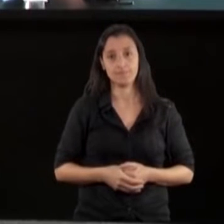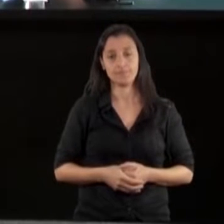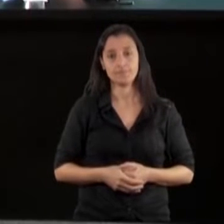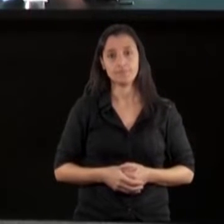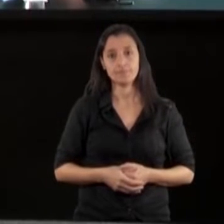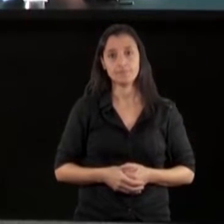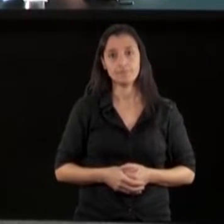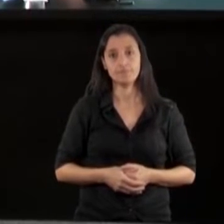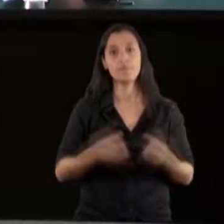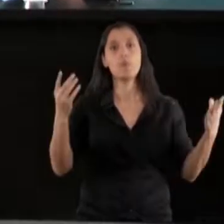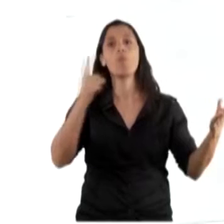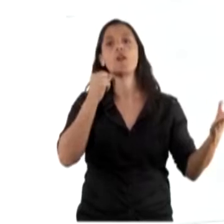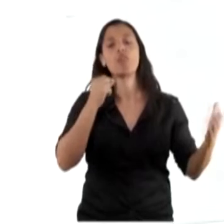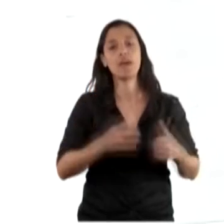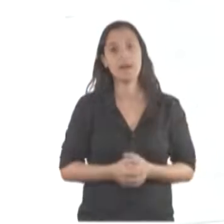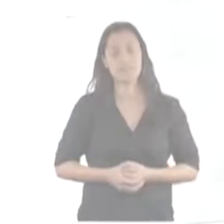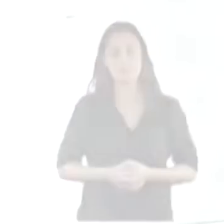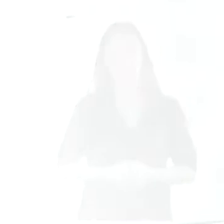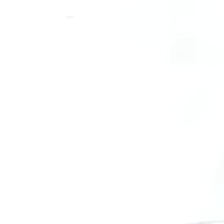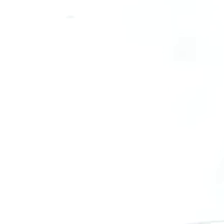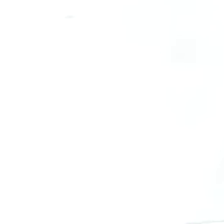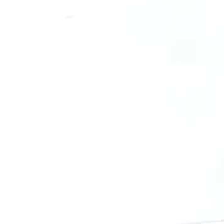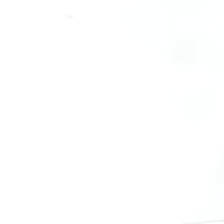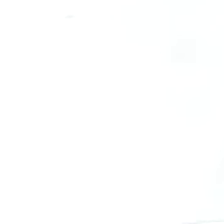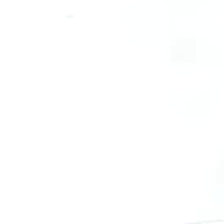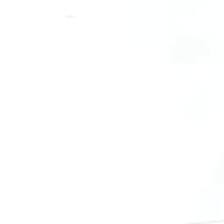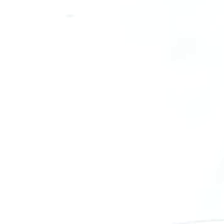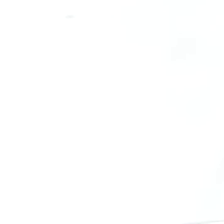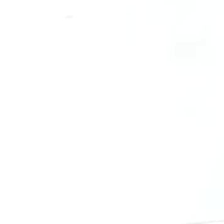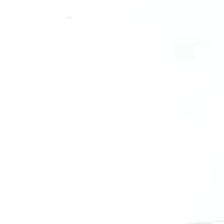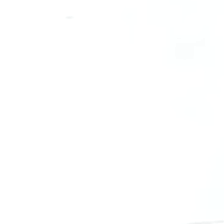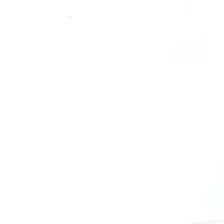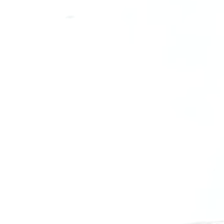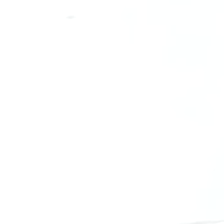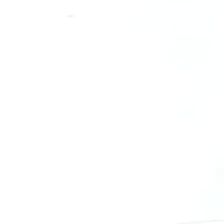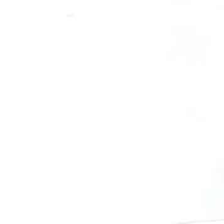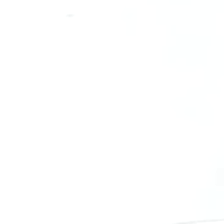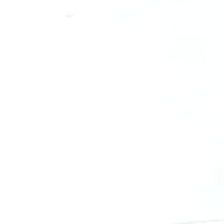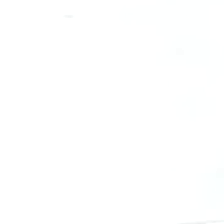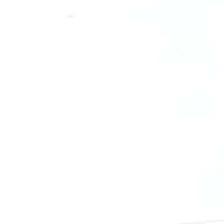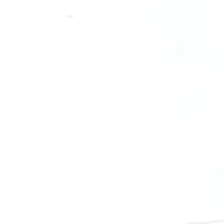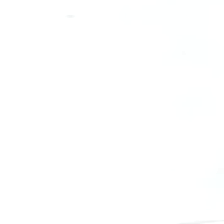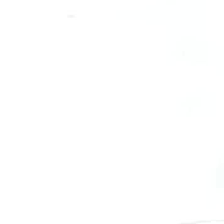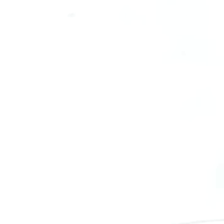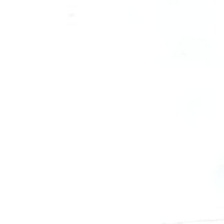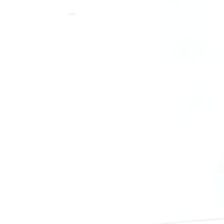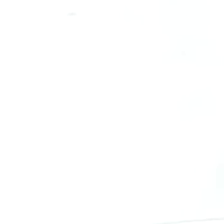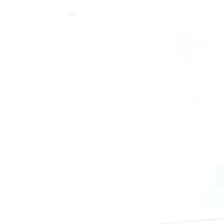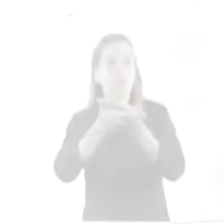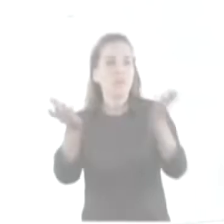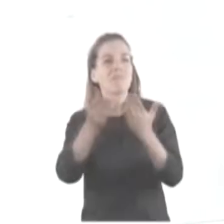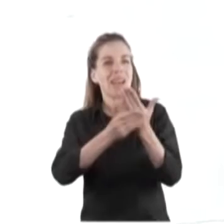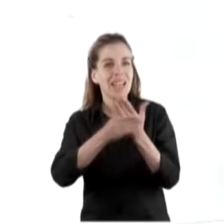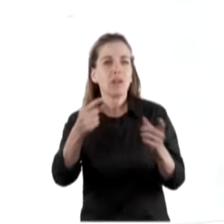¿Qué tal? Buenos días, Jefe de Gabinete, buenos días, Ministros. La consulta va hacia